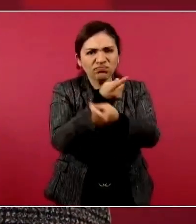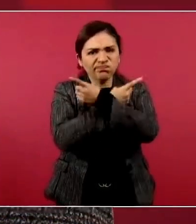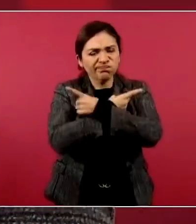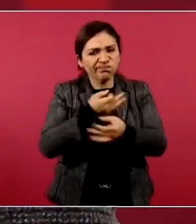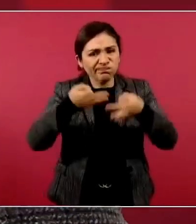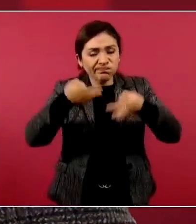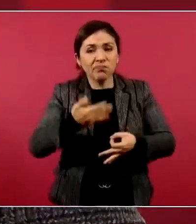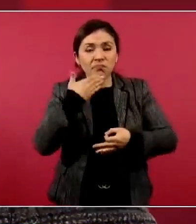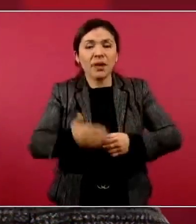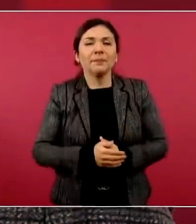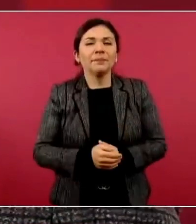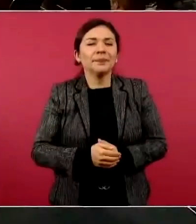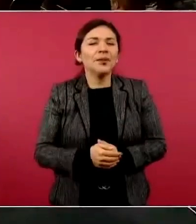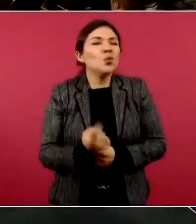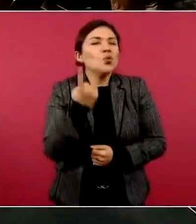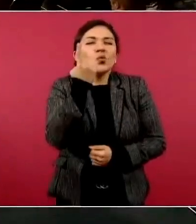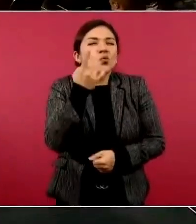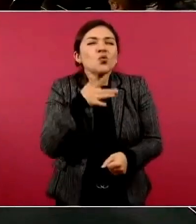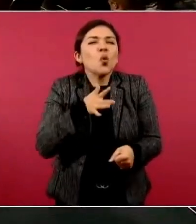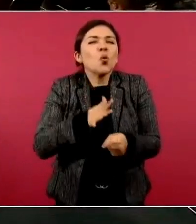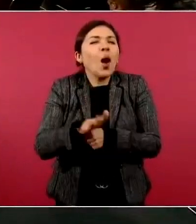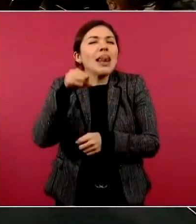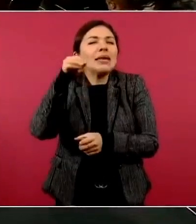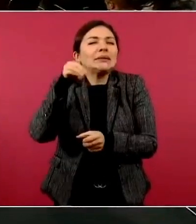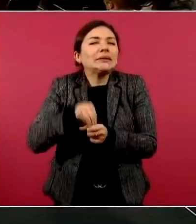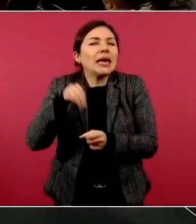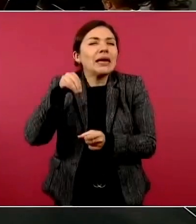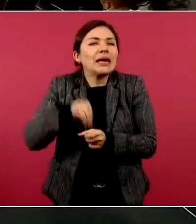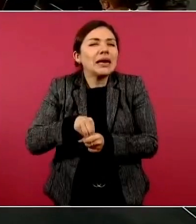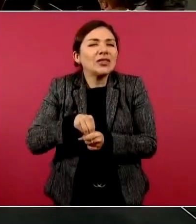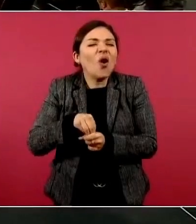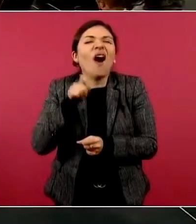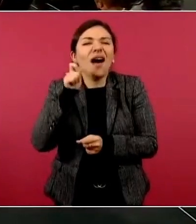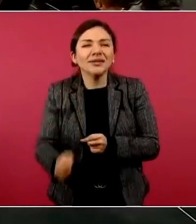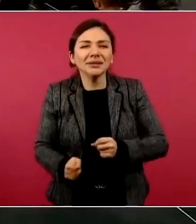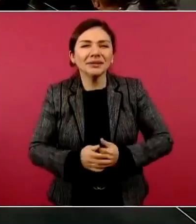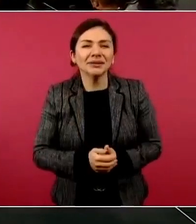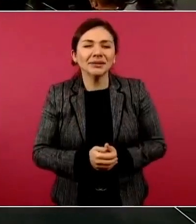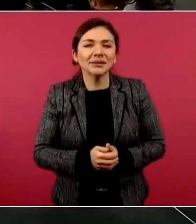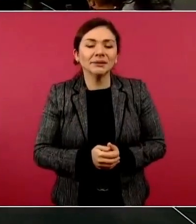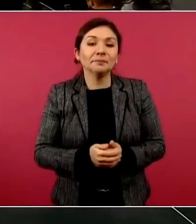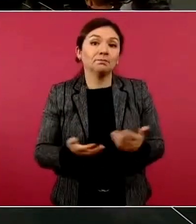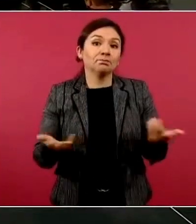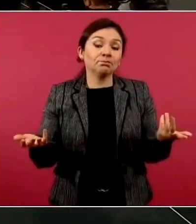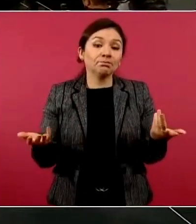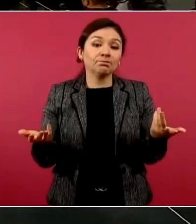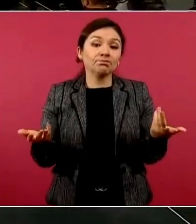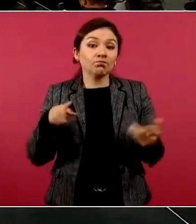El secreto nuestro está en que